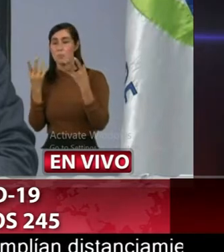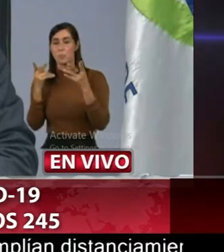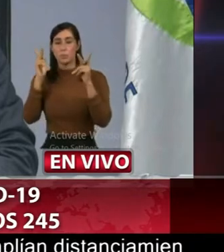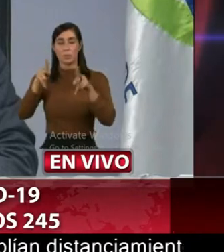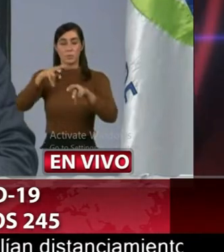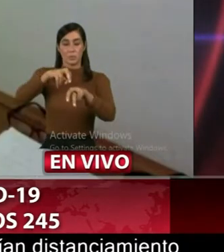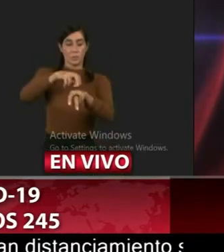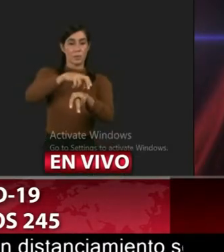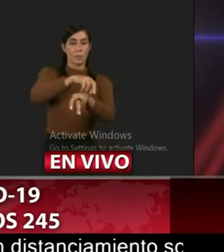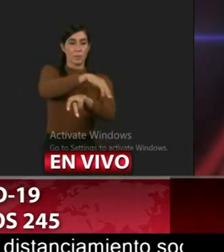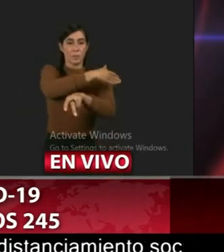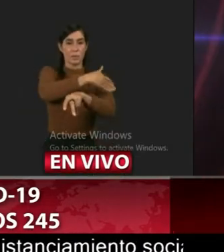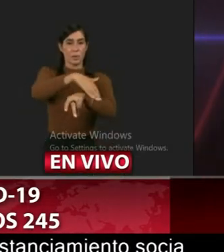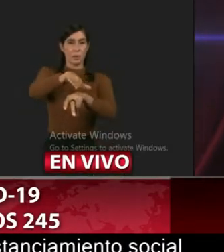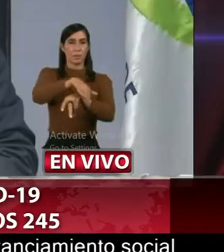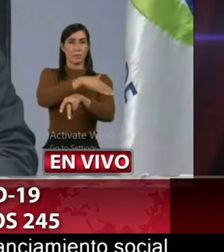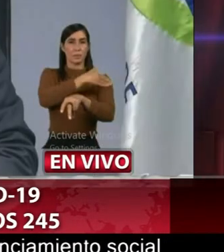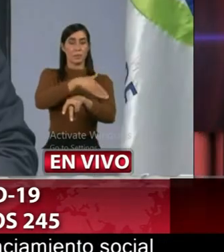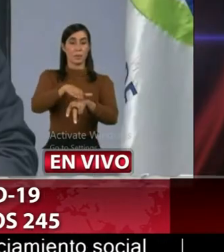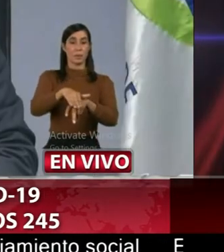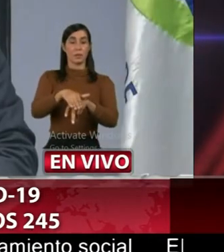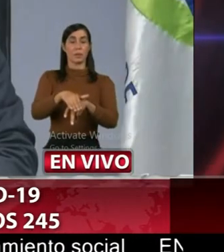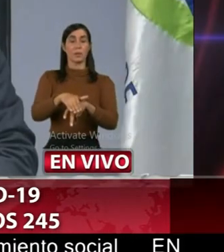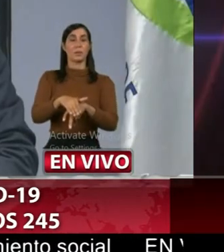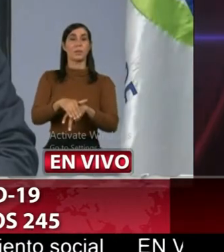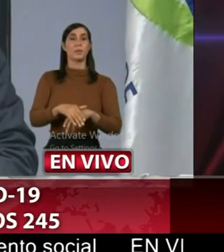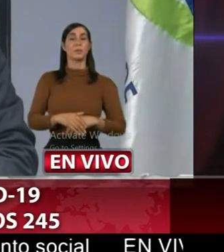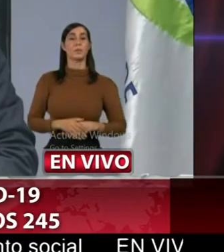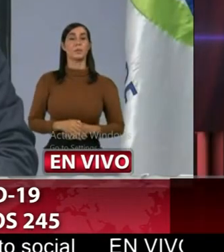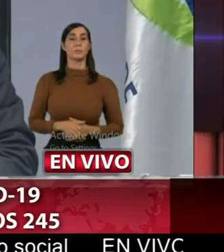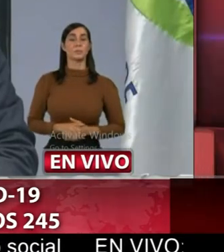COVID dentro de COVID y la otra